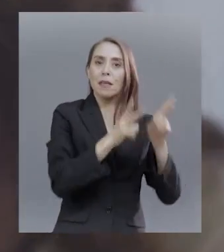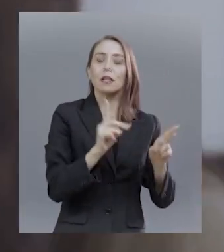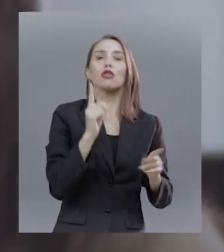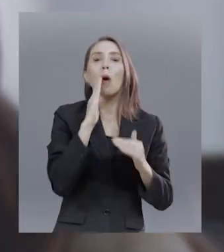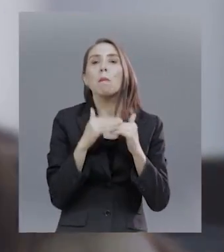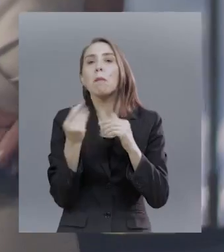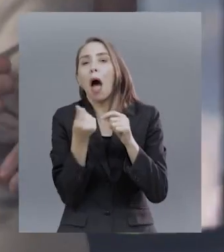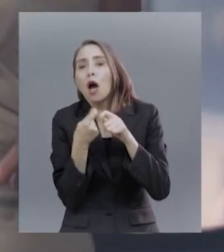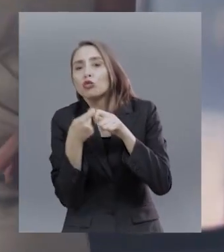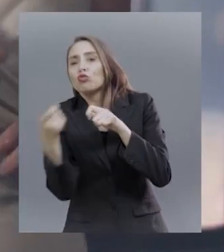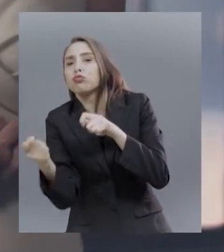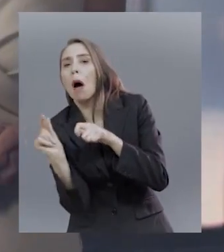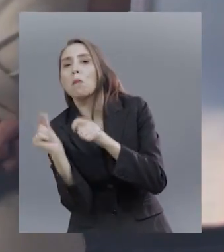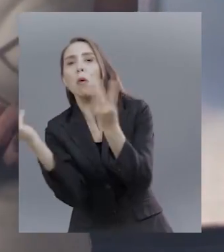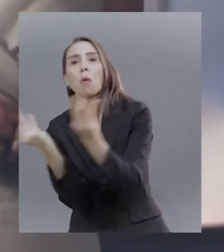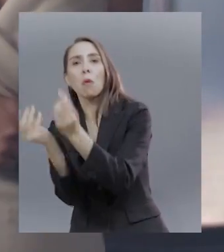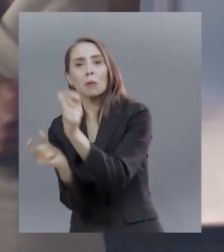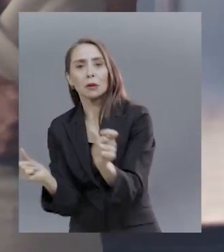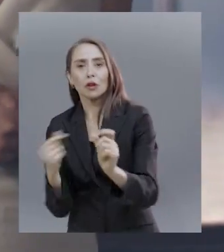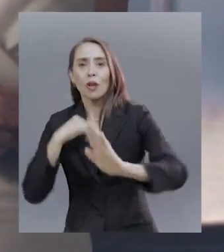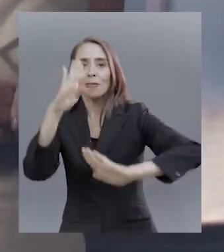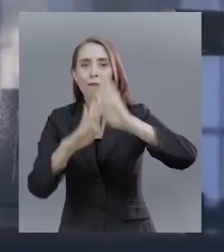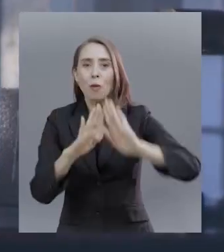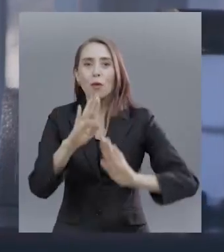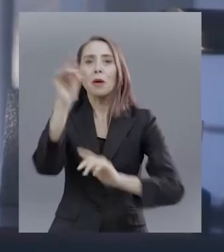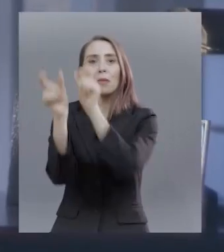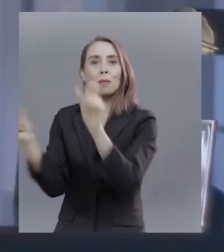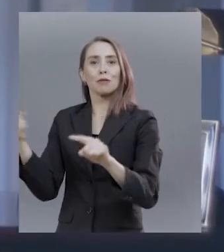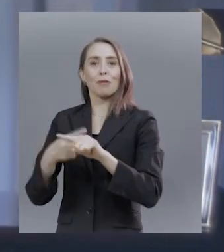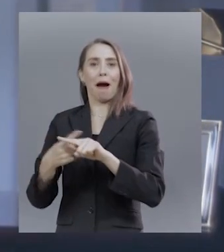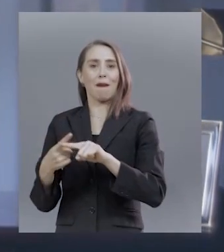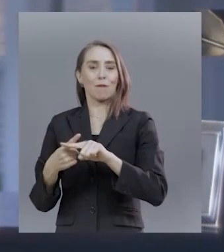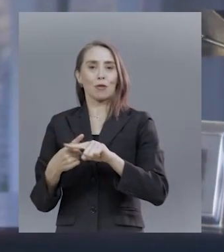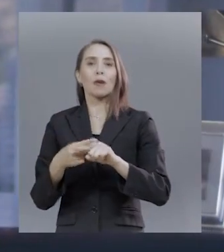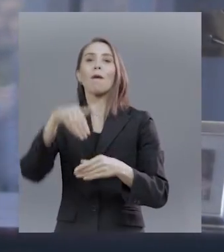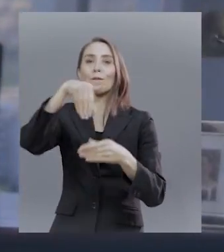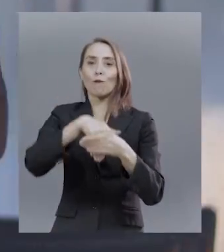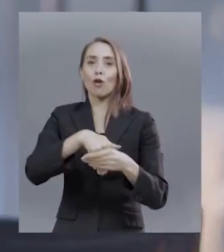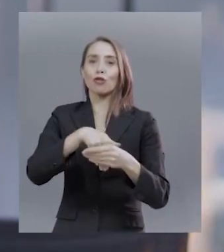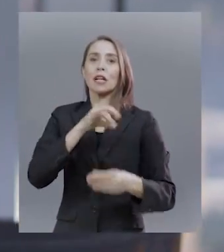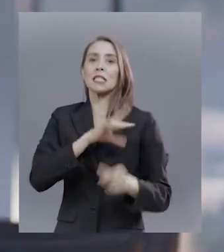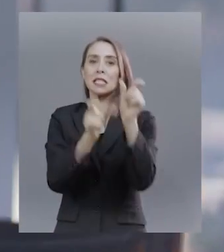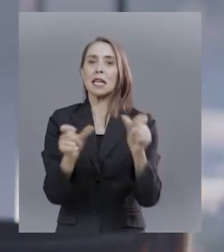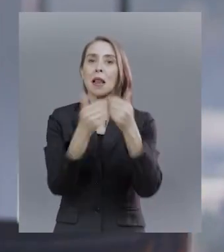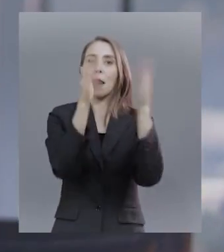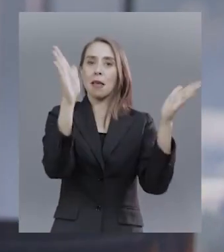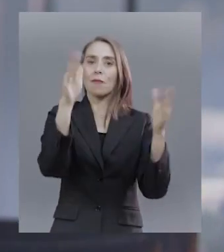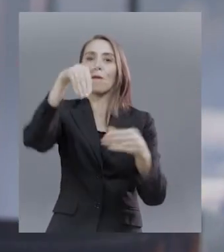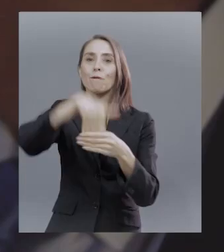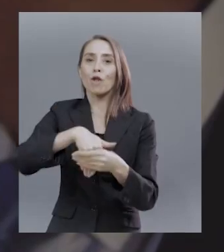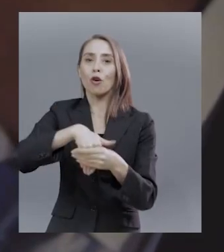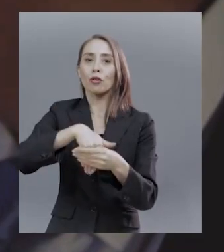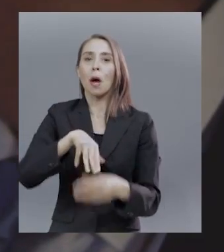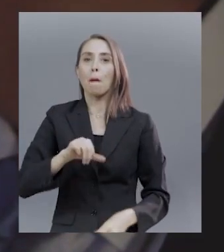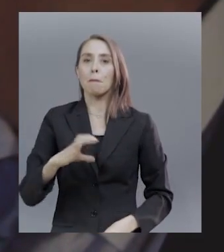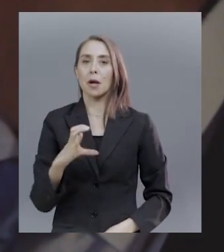caridad para los que alcance Te protegeremos de los abusadores Vota por un Chile de los libres Vota por Marco